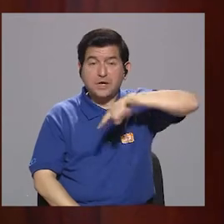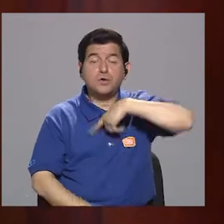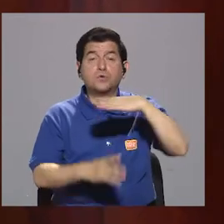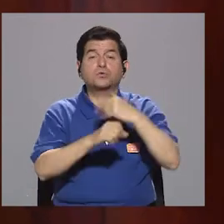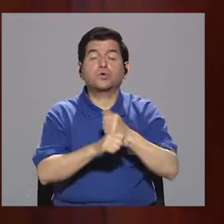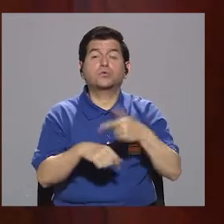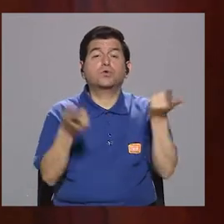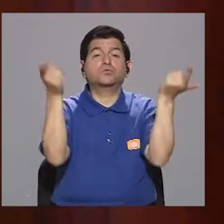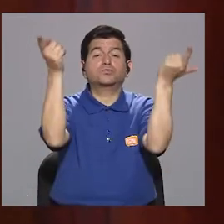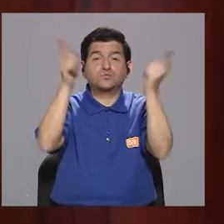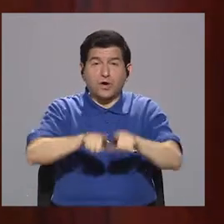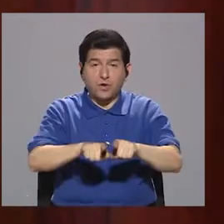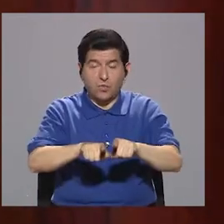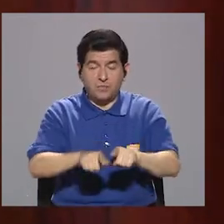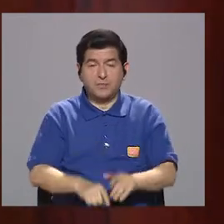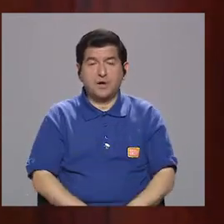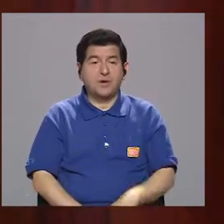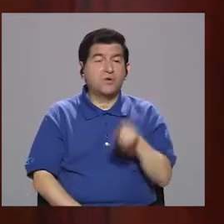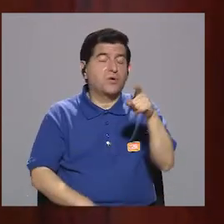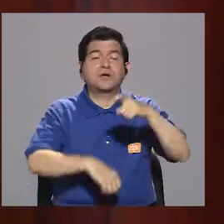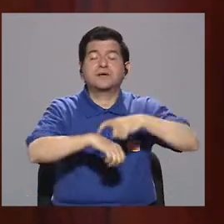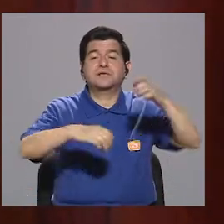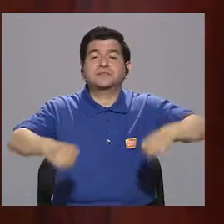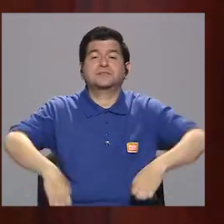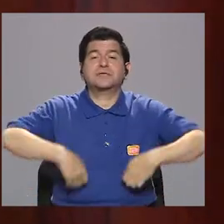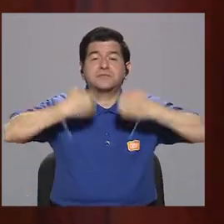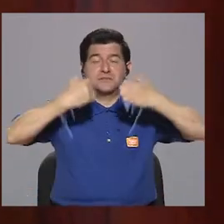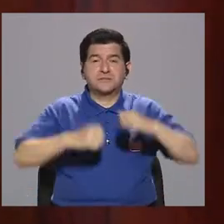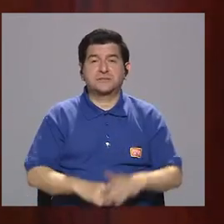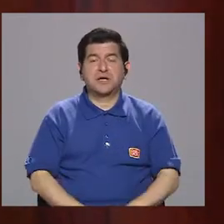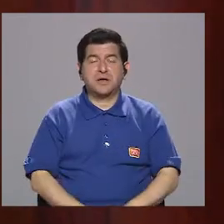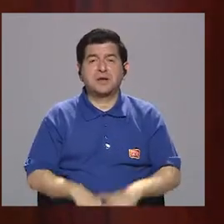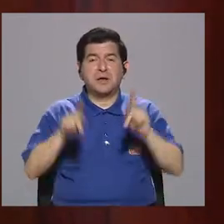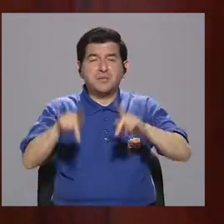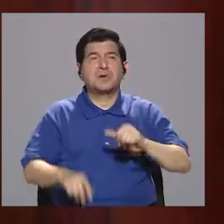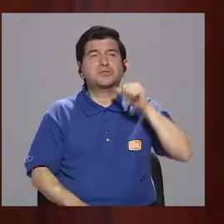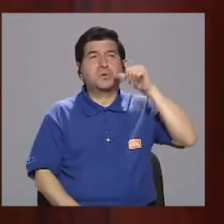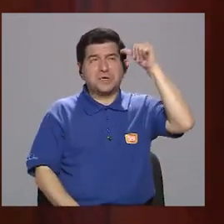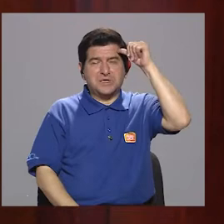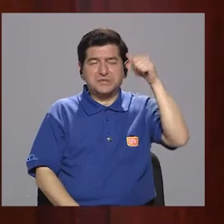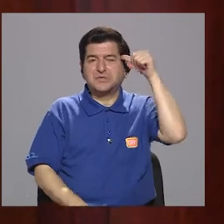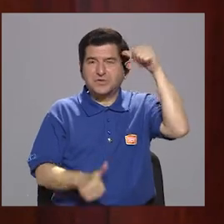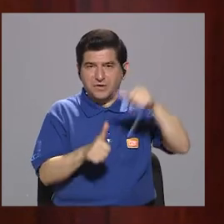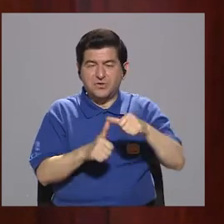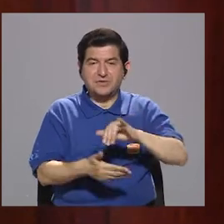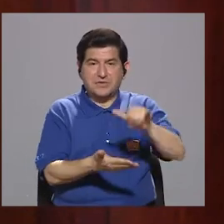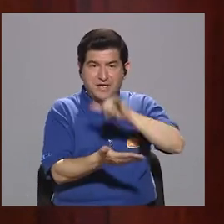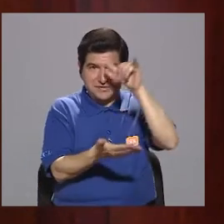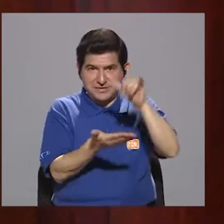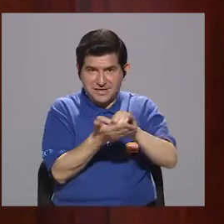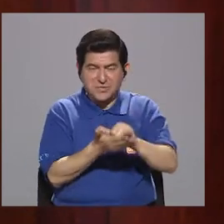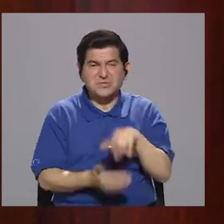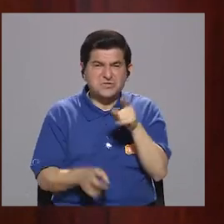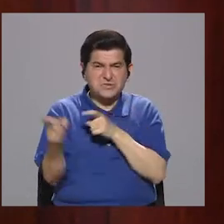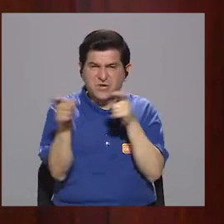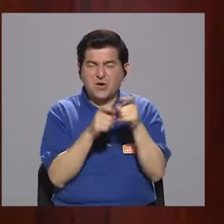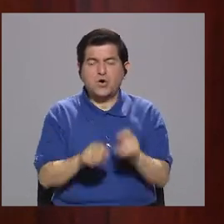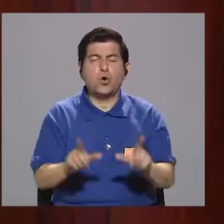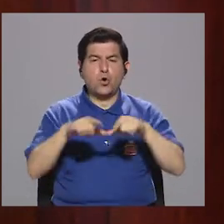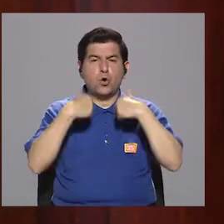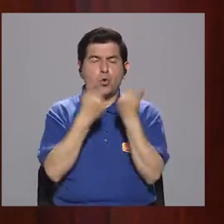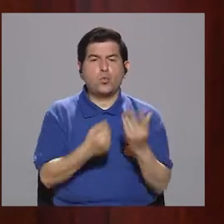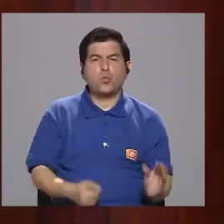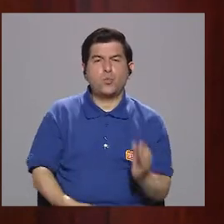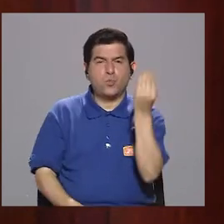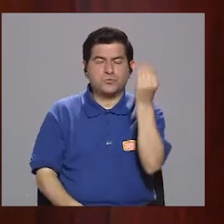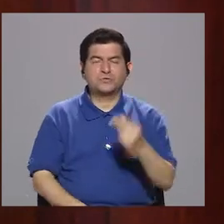por un fenómeno que existía en aquel entonces que los mayores se acordarán. San José, el centro estaba tomado por las bandas